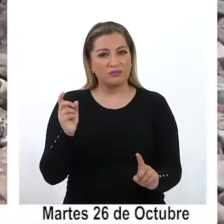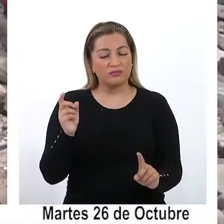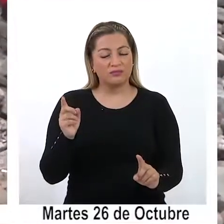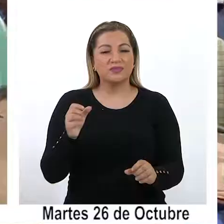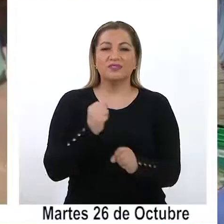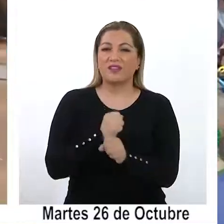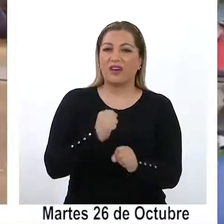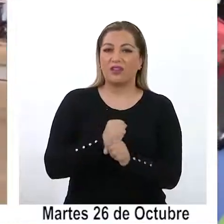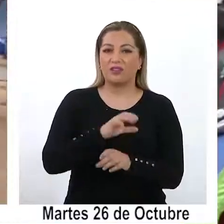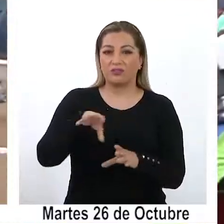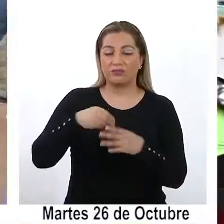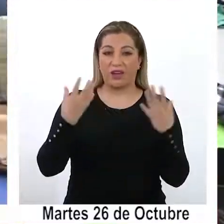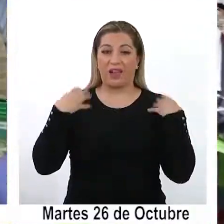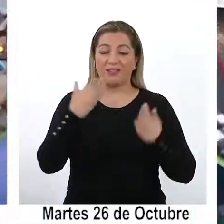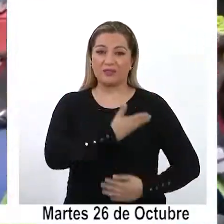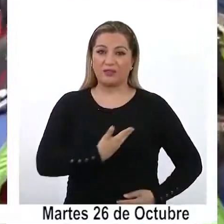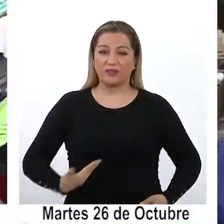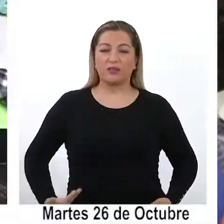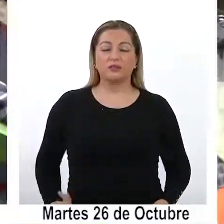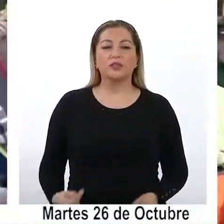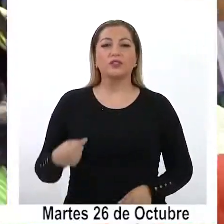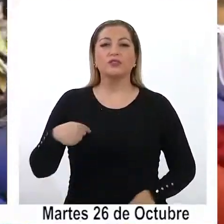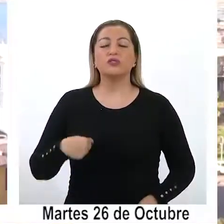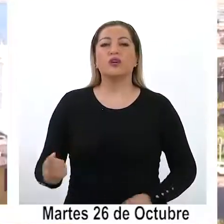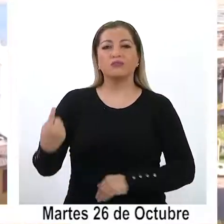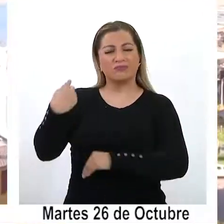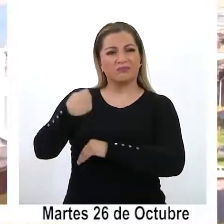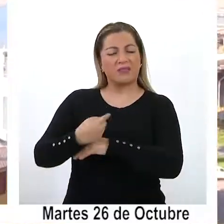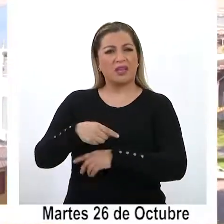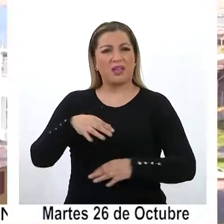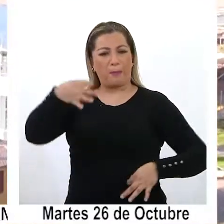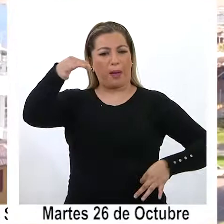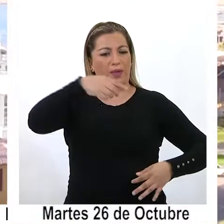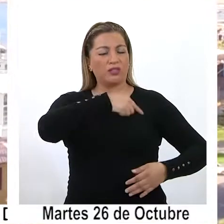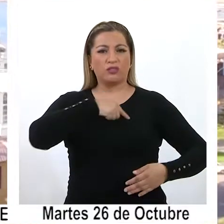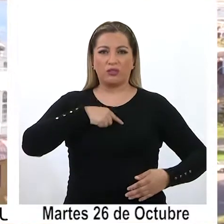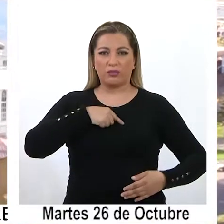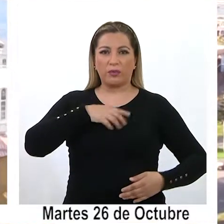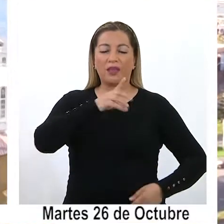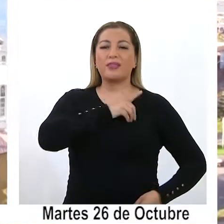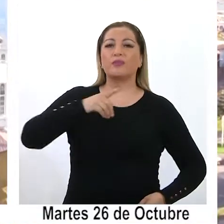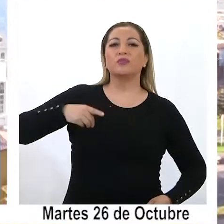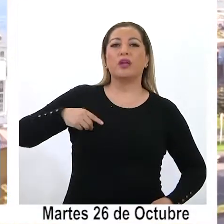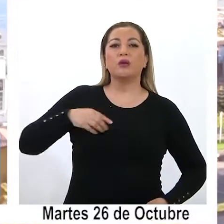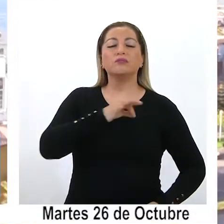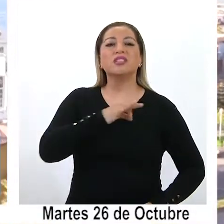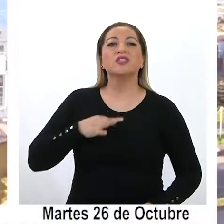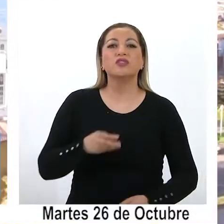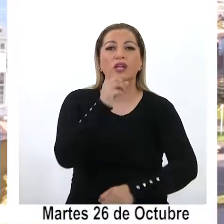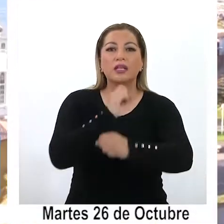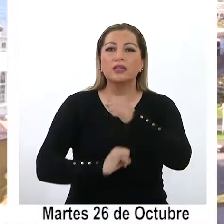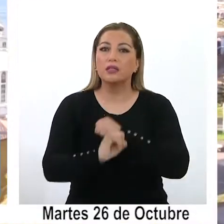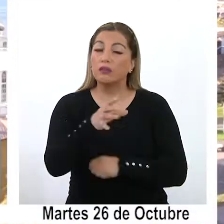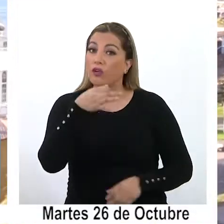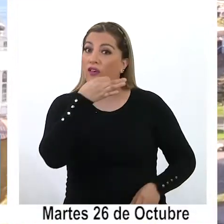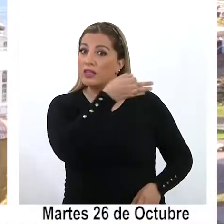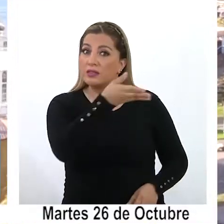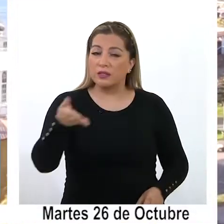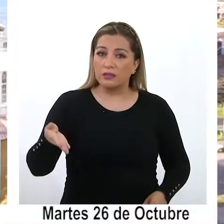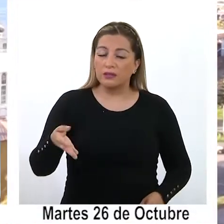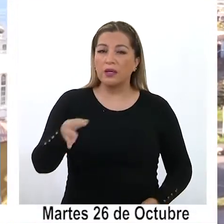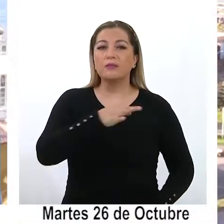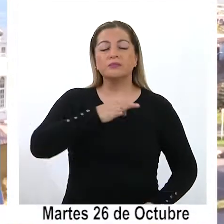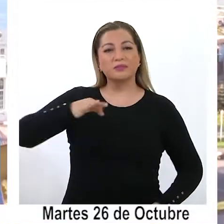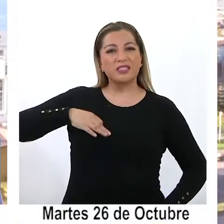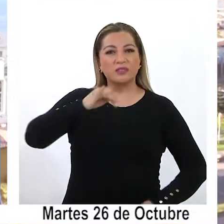gobierno. He sido nombrado en la interpelación que hace la Cámara de Diputados por el ministro del Interior. Quiero decirles que el